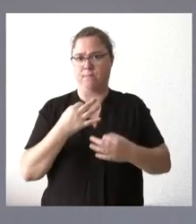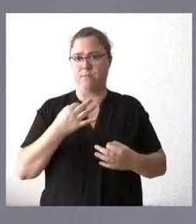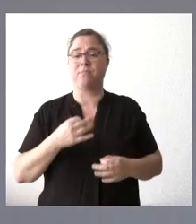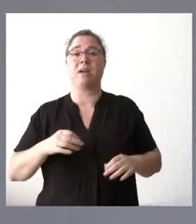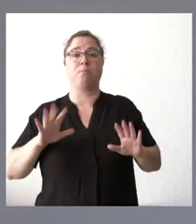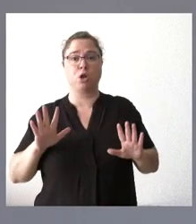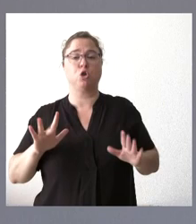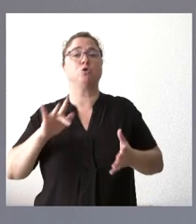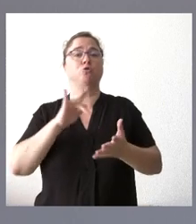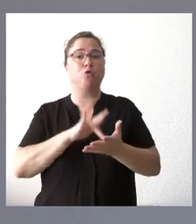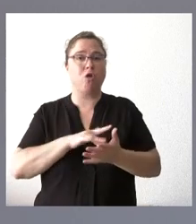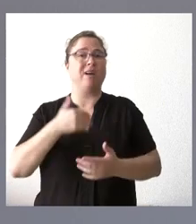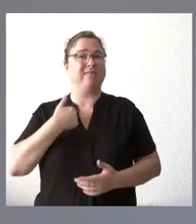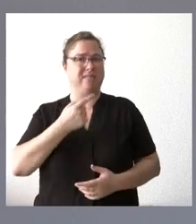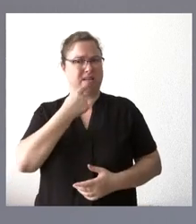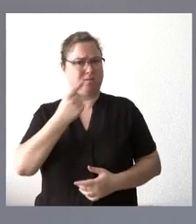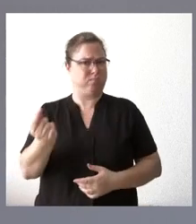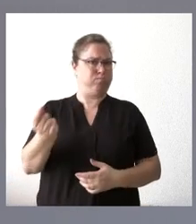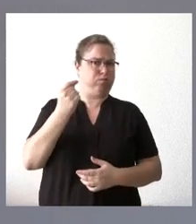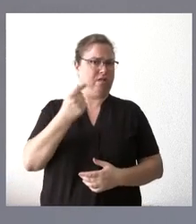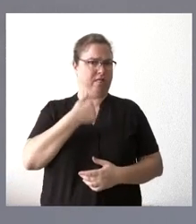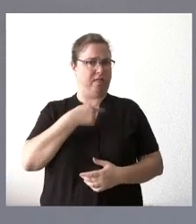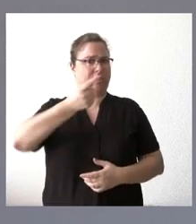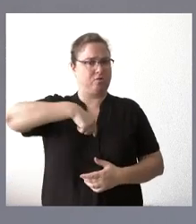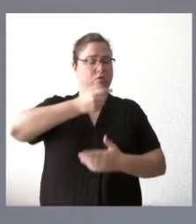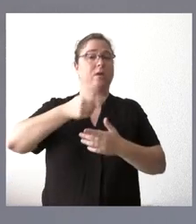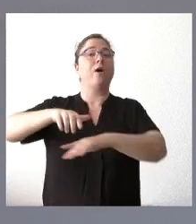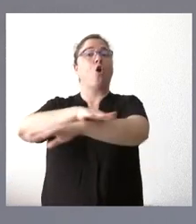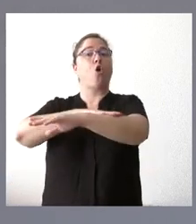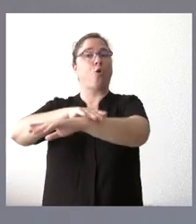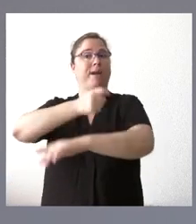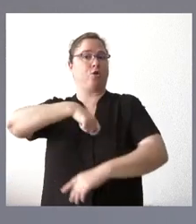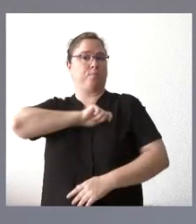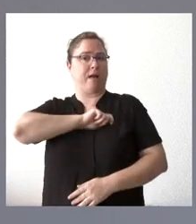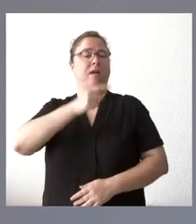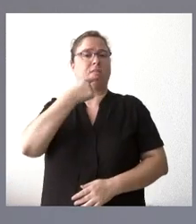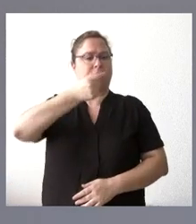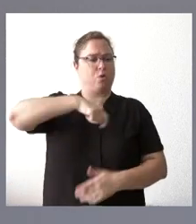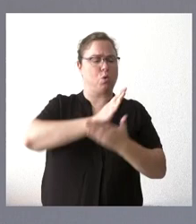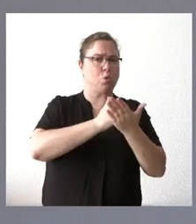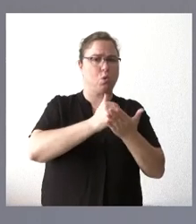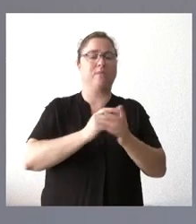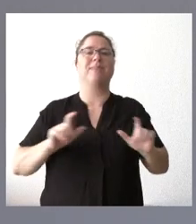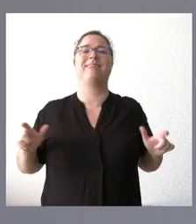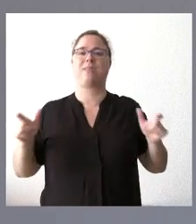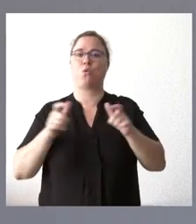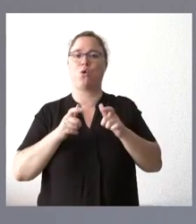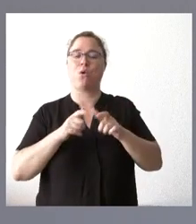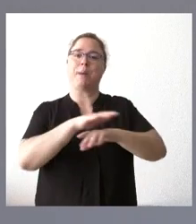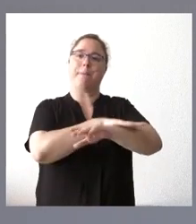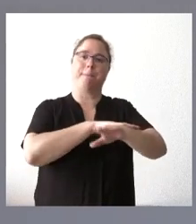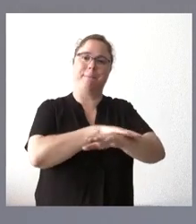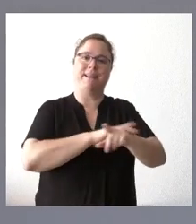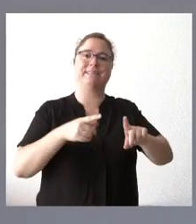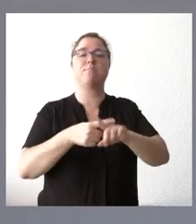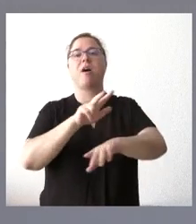una vez que se nos acusa a la Junta de Castilla y León por parte del Gobierno de España en esa reunión entre la ministra y la